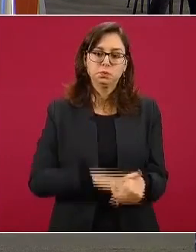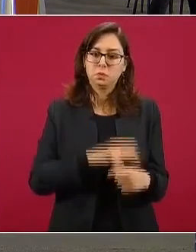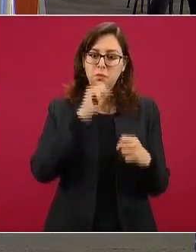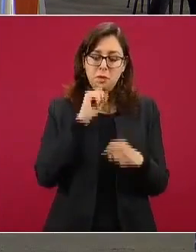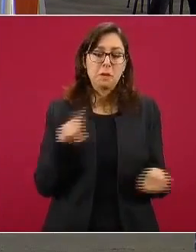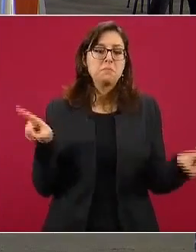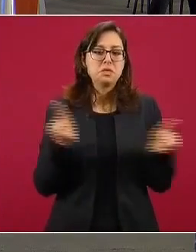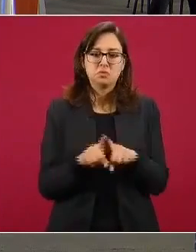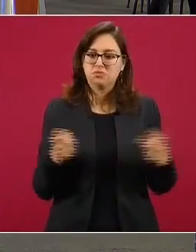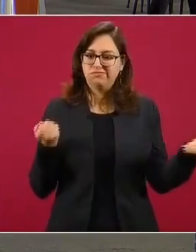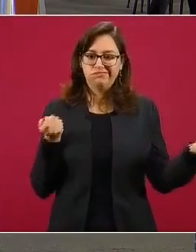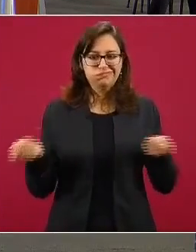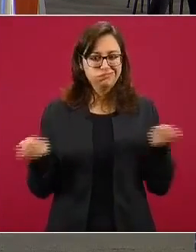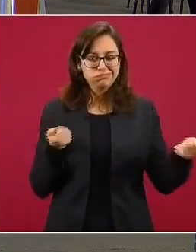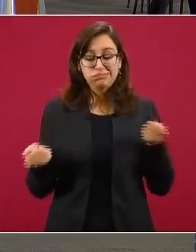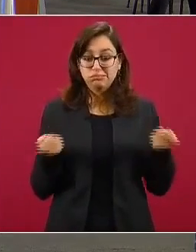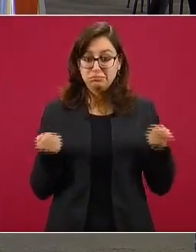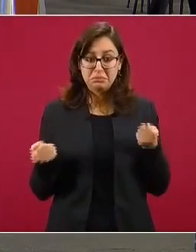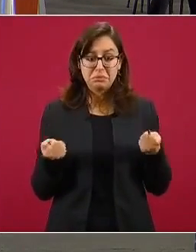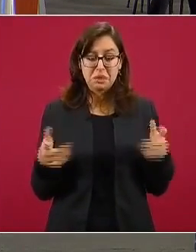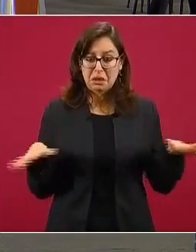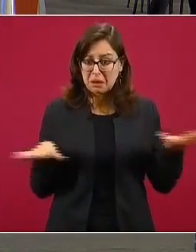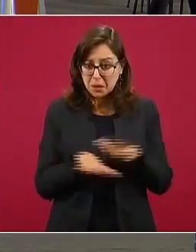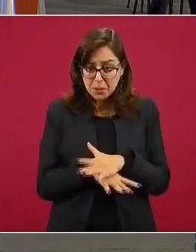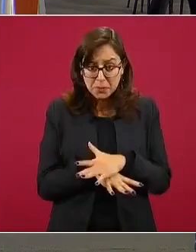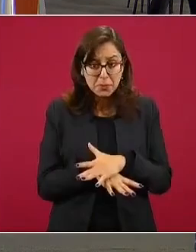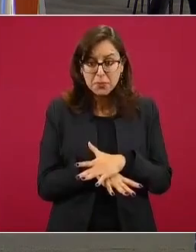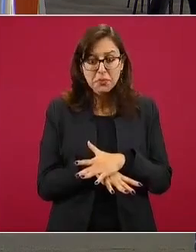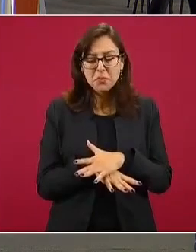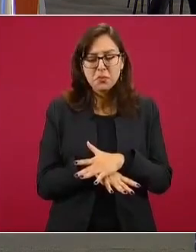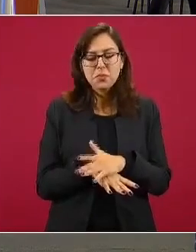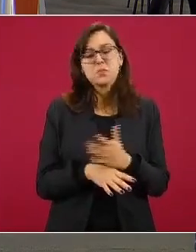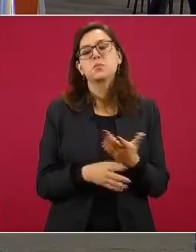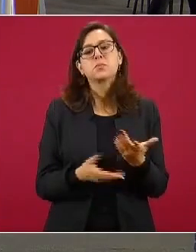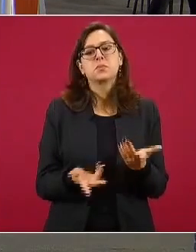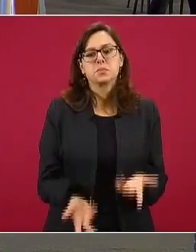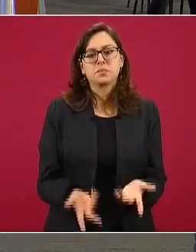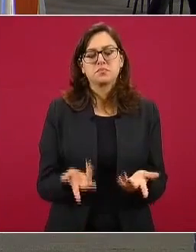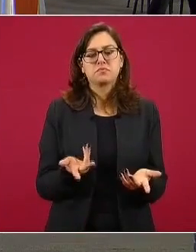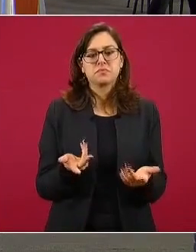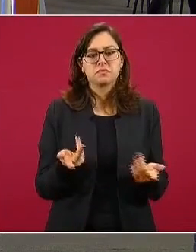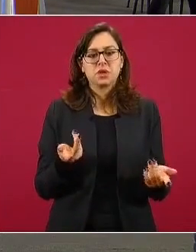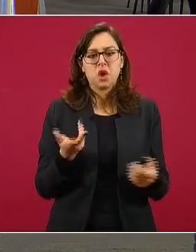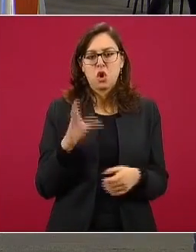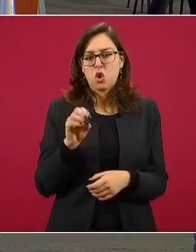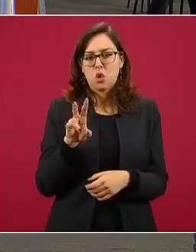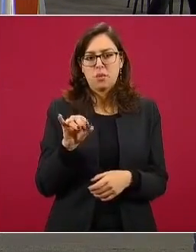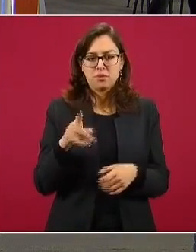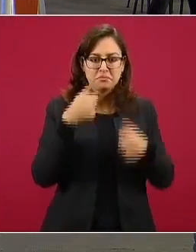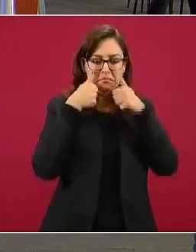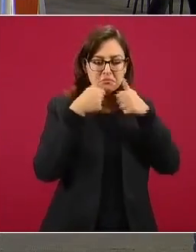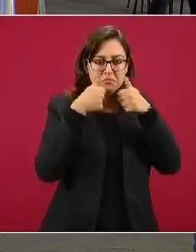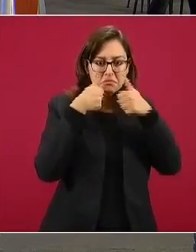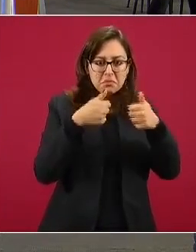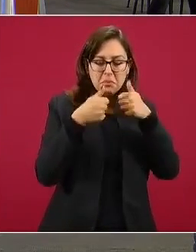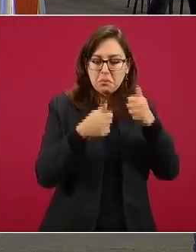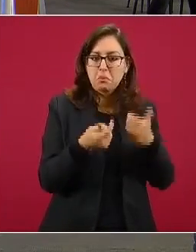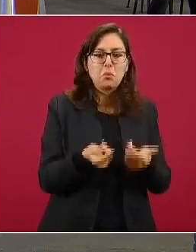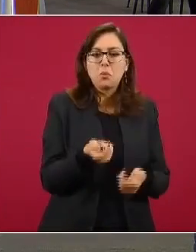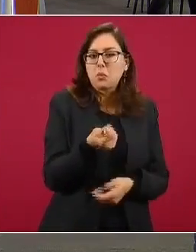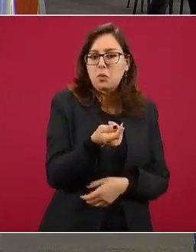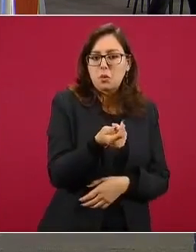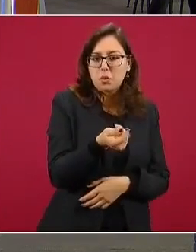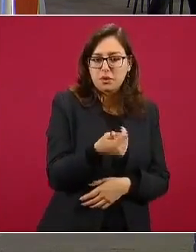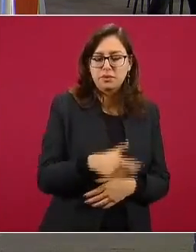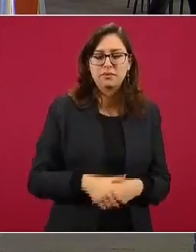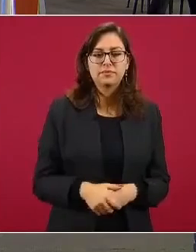en situaciones mínimas, prácticamente sin cambios, con mínima utilización para COVID. La siguiente. El